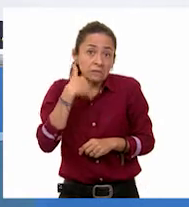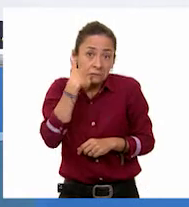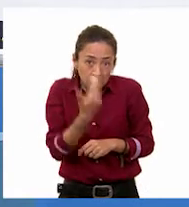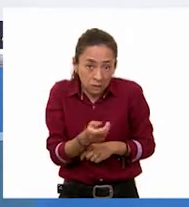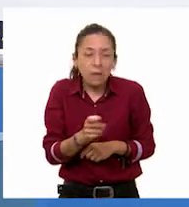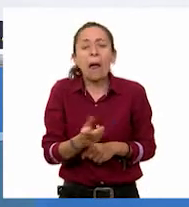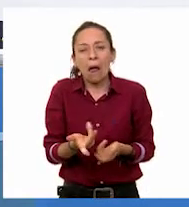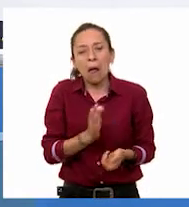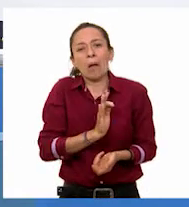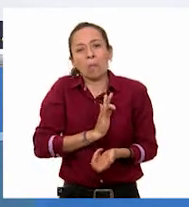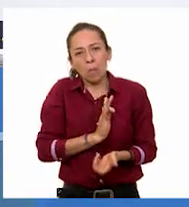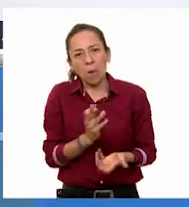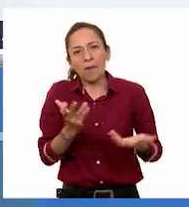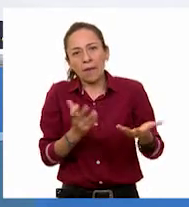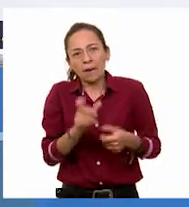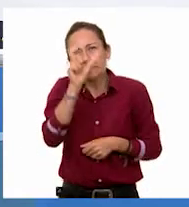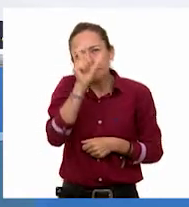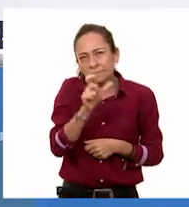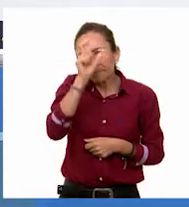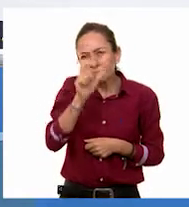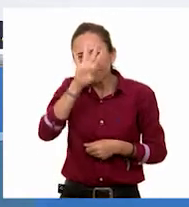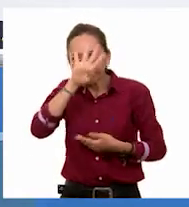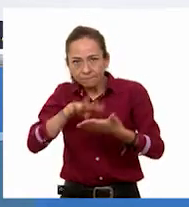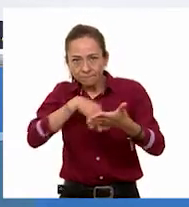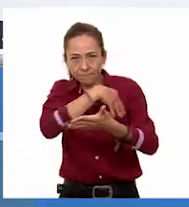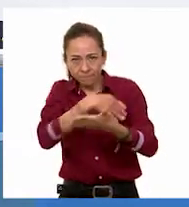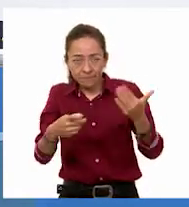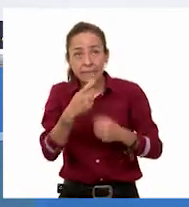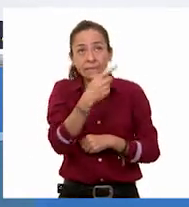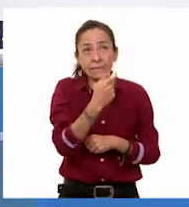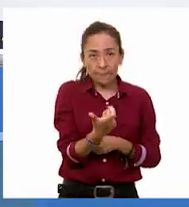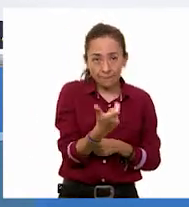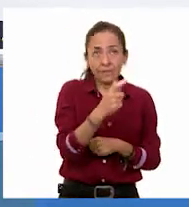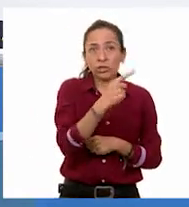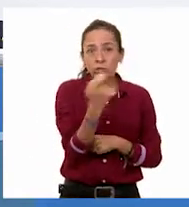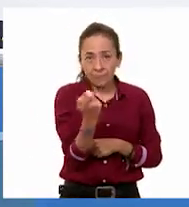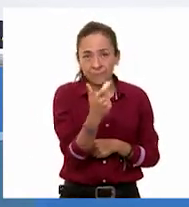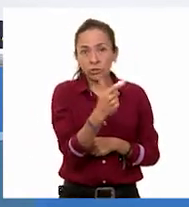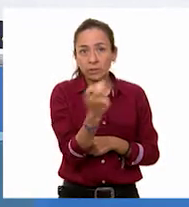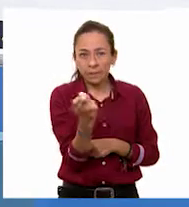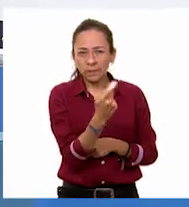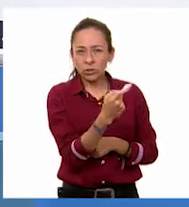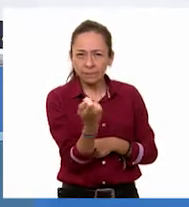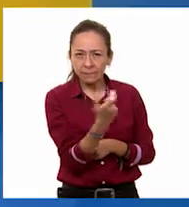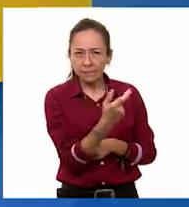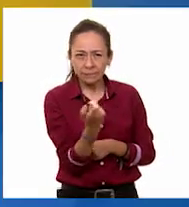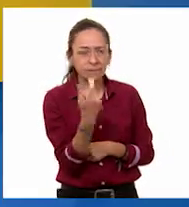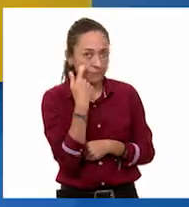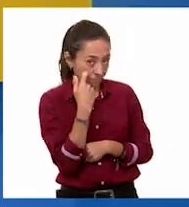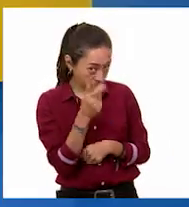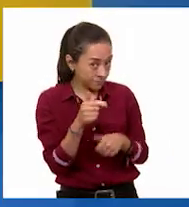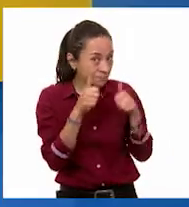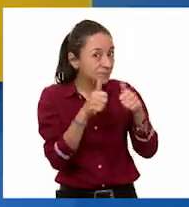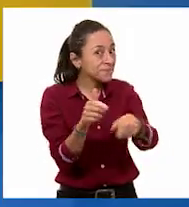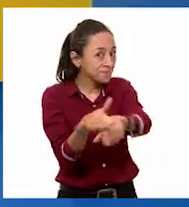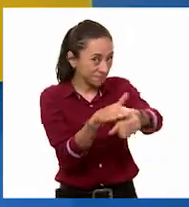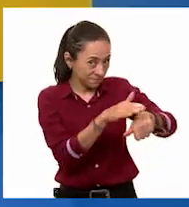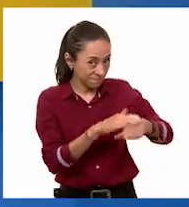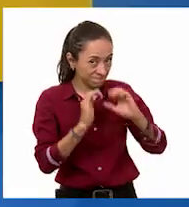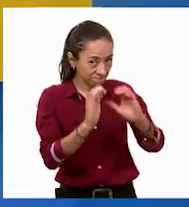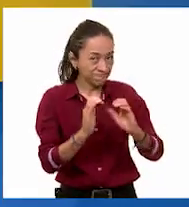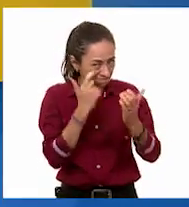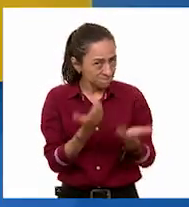representar cada 100 pesos, empezamos a resolver. Prevenidas y prevenidos. Adelante, Jenny. A ver, en la primera